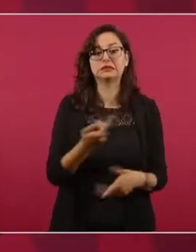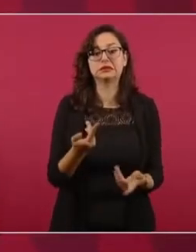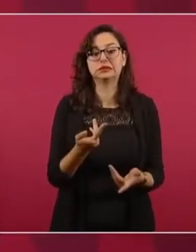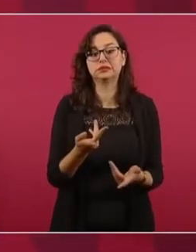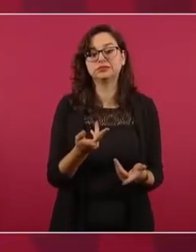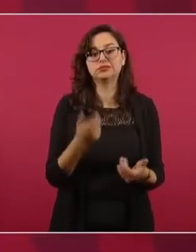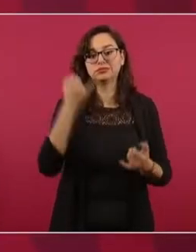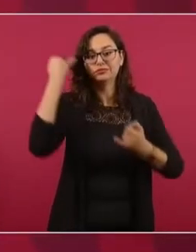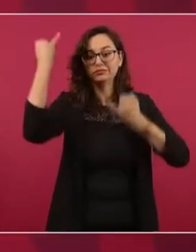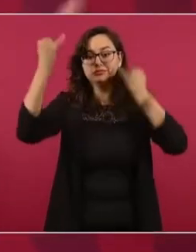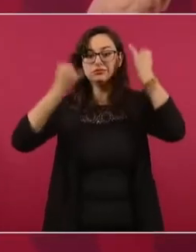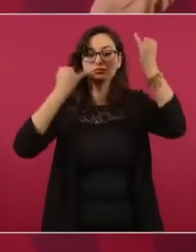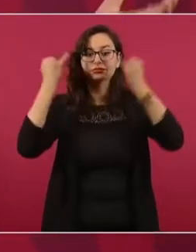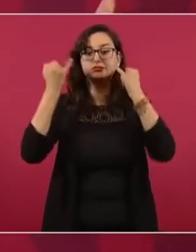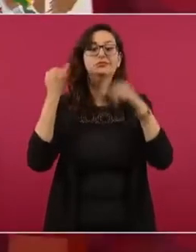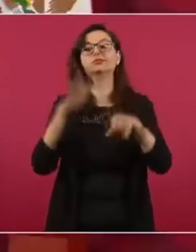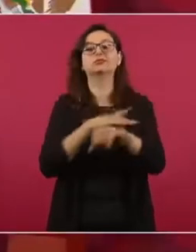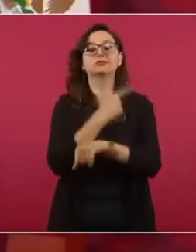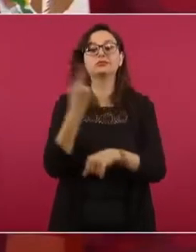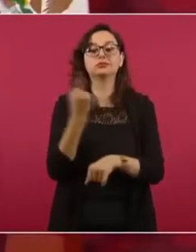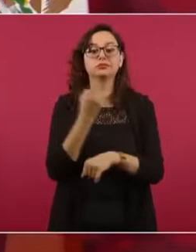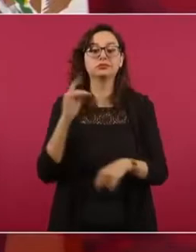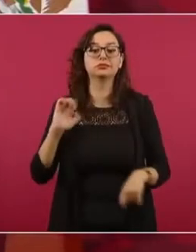impuestos, no se sabía nada.